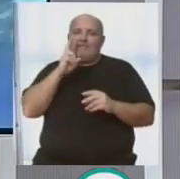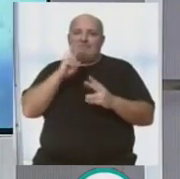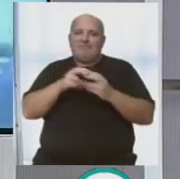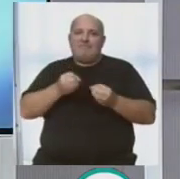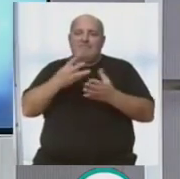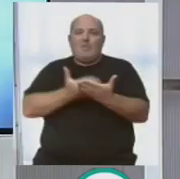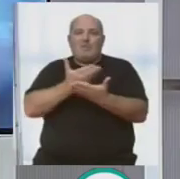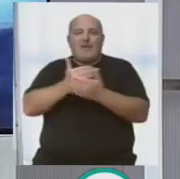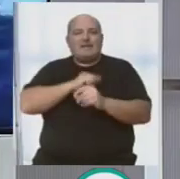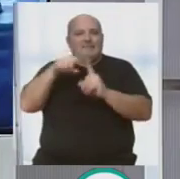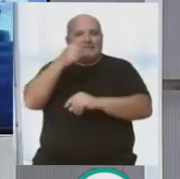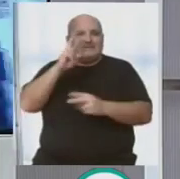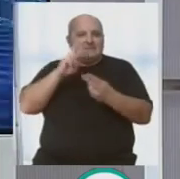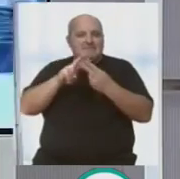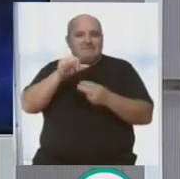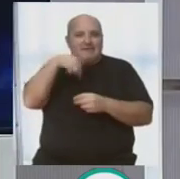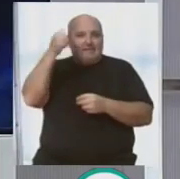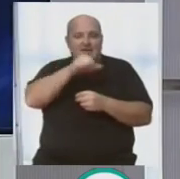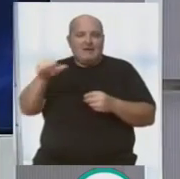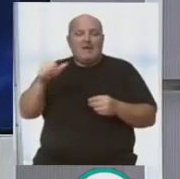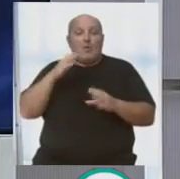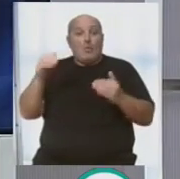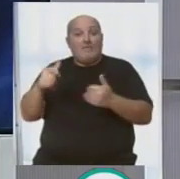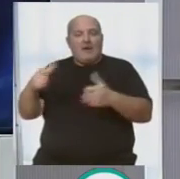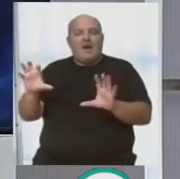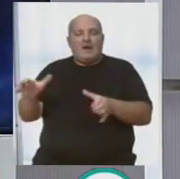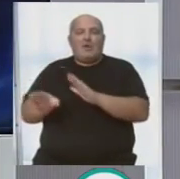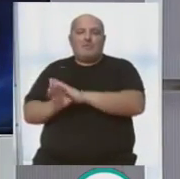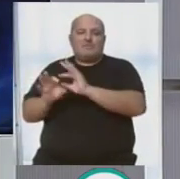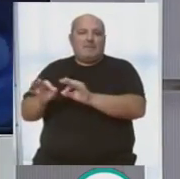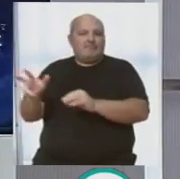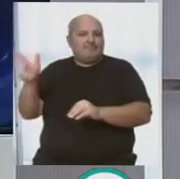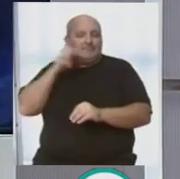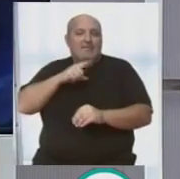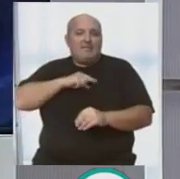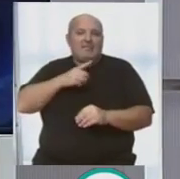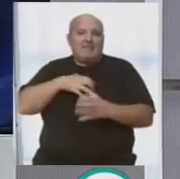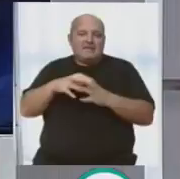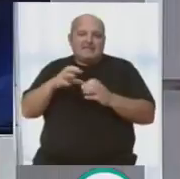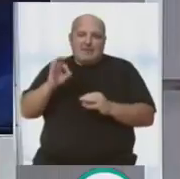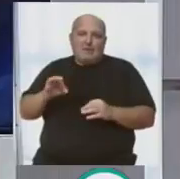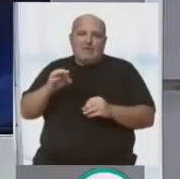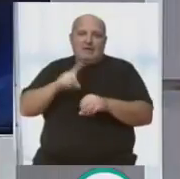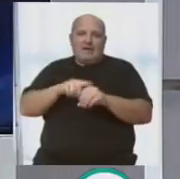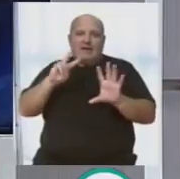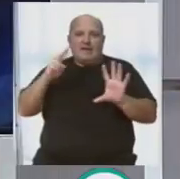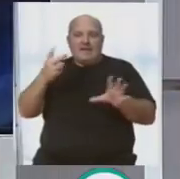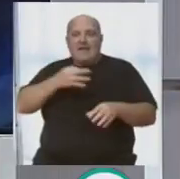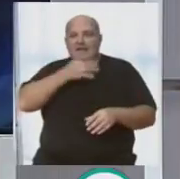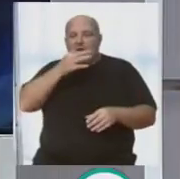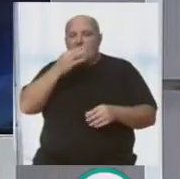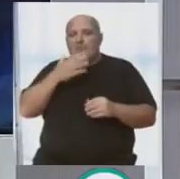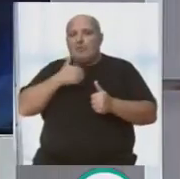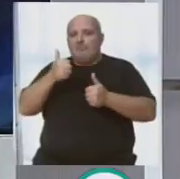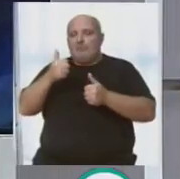les hemos propuesto hasta la semana que viene y el jueves en la radio más Carnaval si ustedes lo desean que seguro que sí a partir de las 7 de la tarde